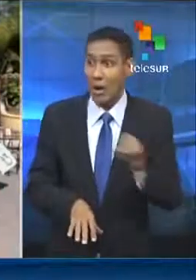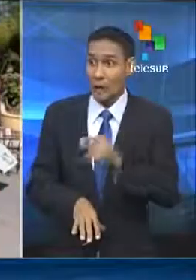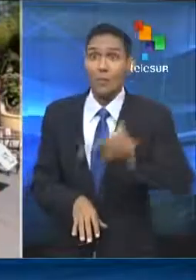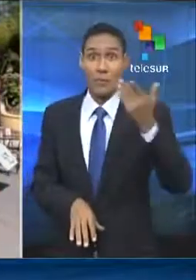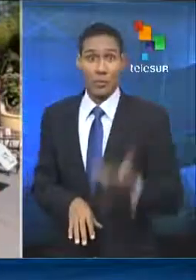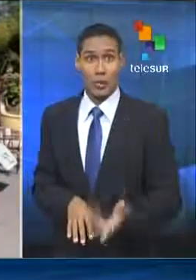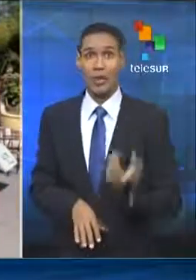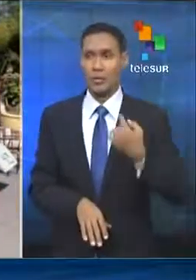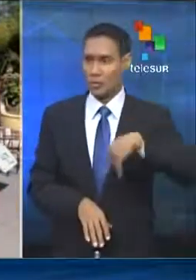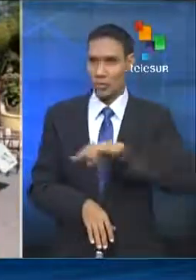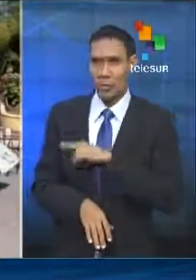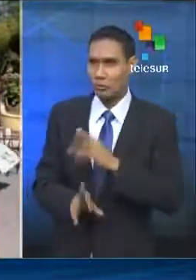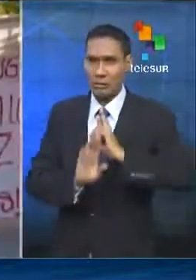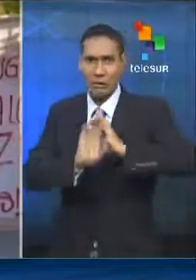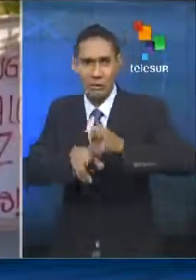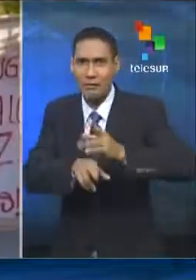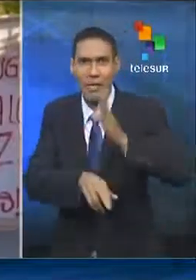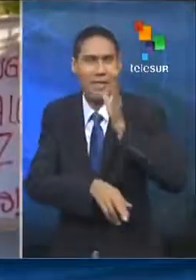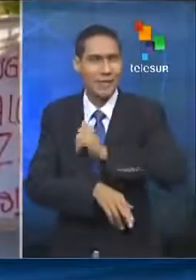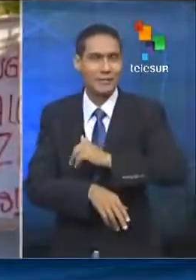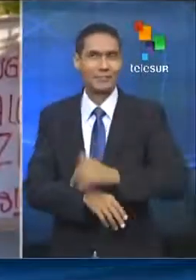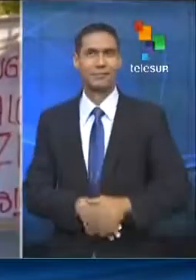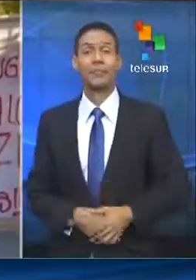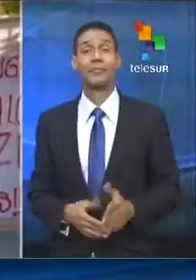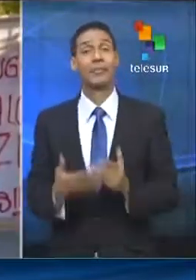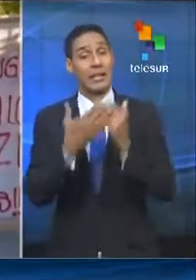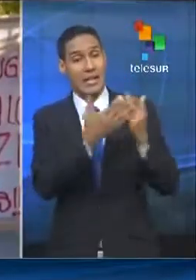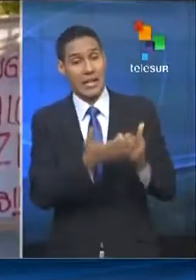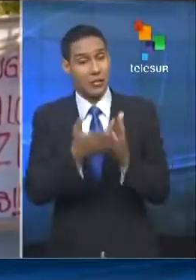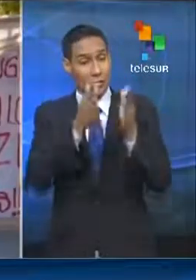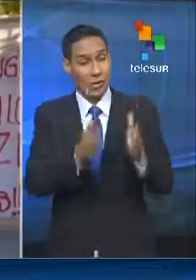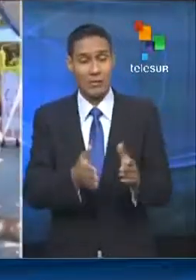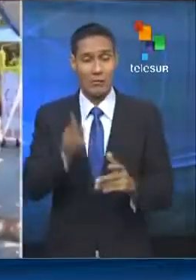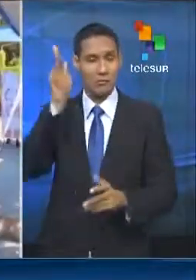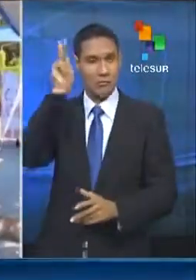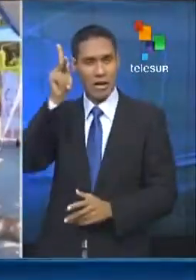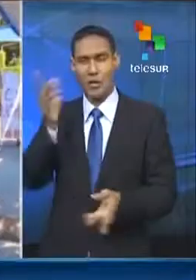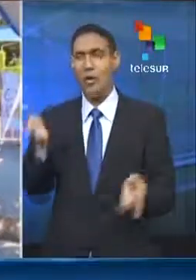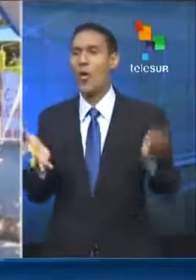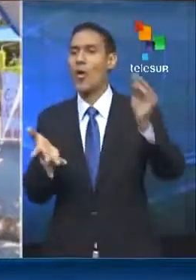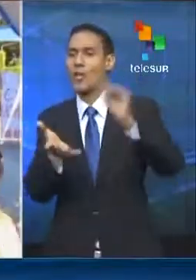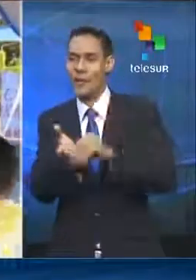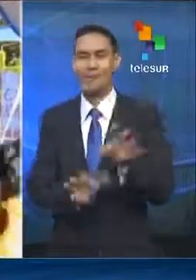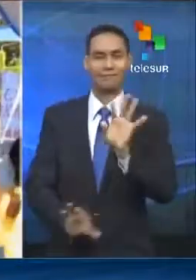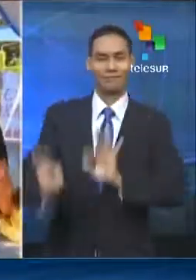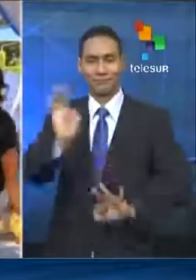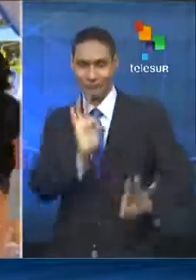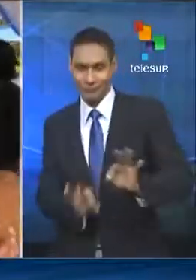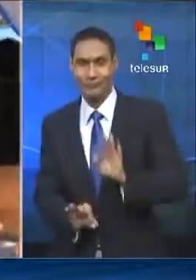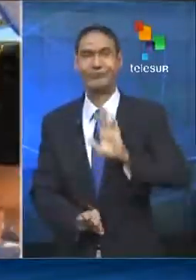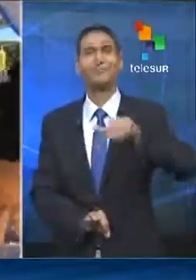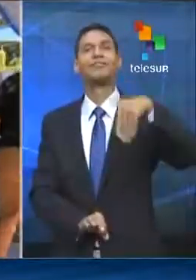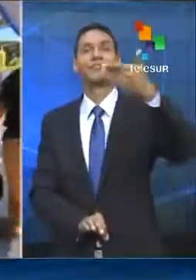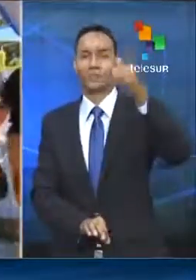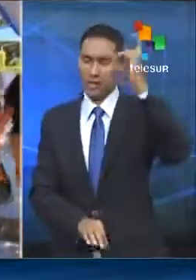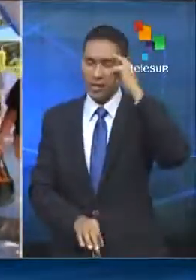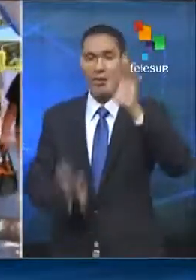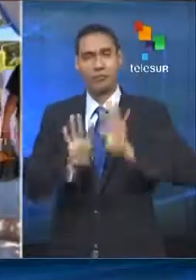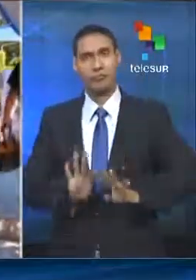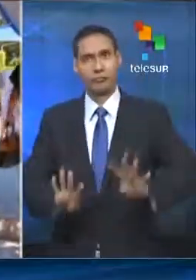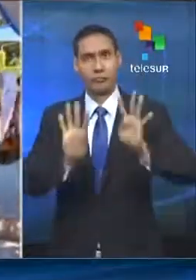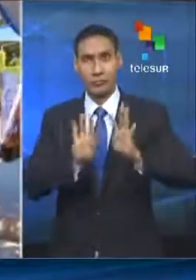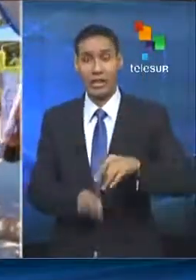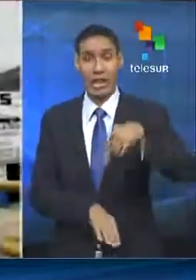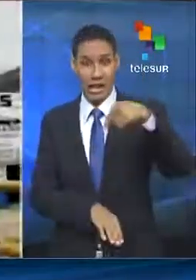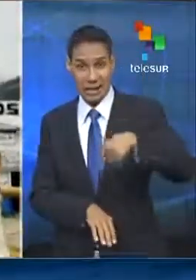mes y nosotros no tenemos respuesta. Estudiantes y maestros ya preparan nuevas acciones para los próximos días. En el